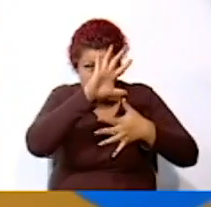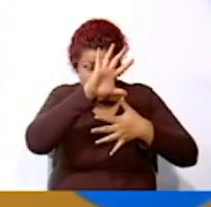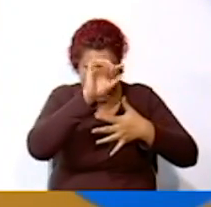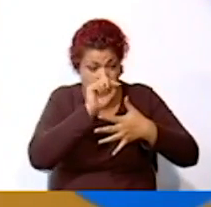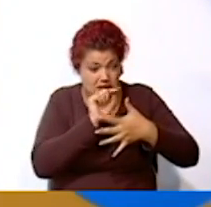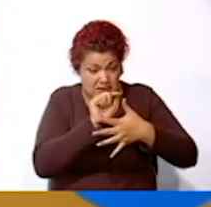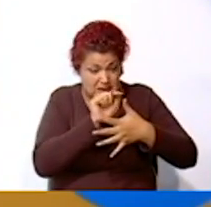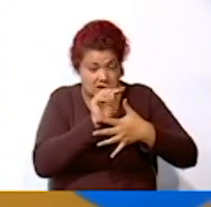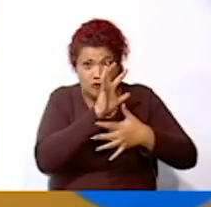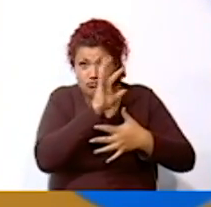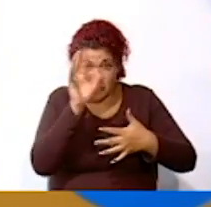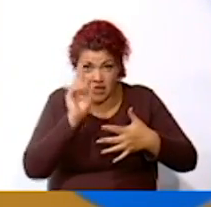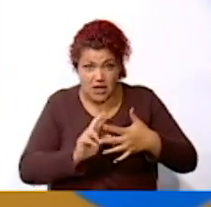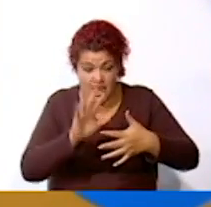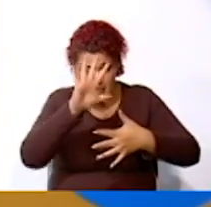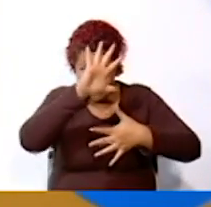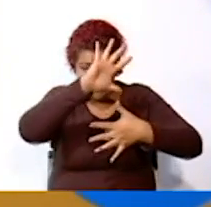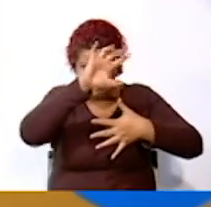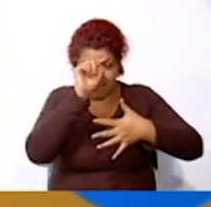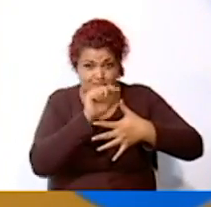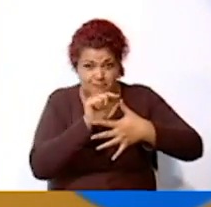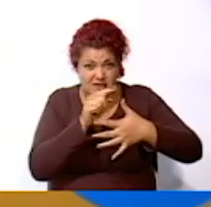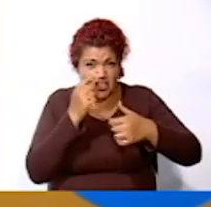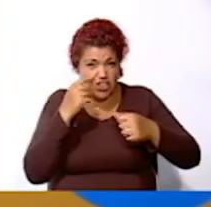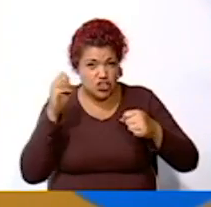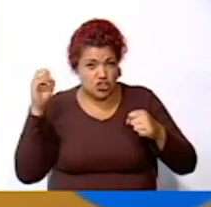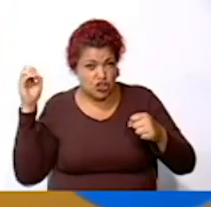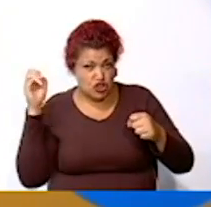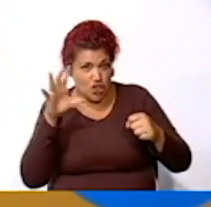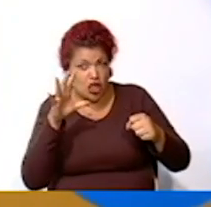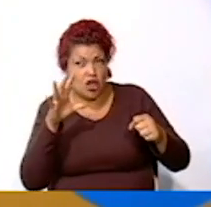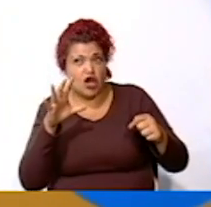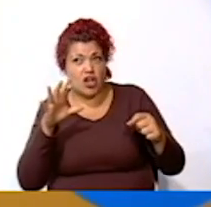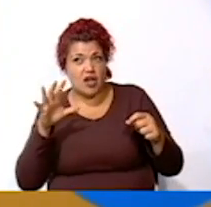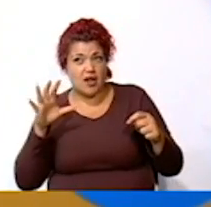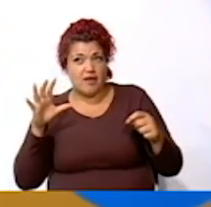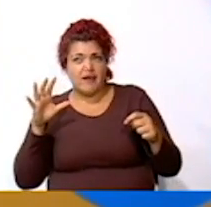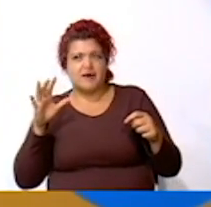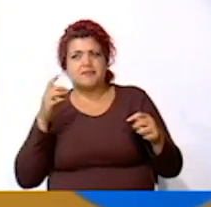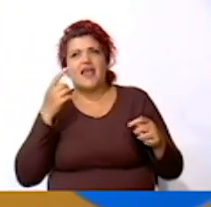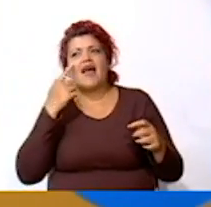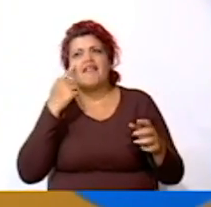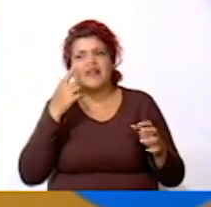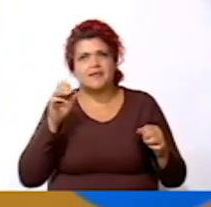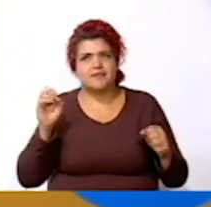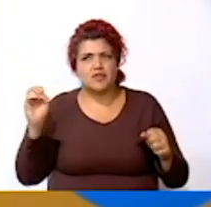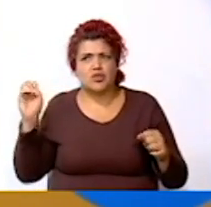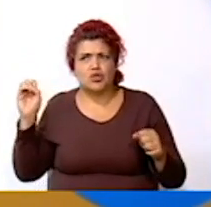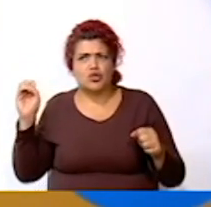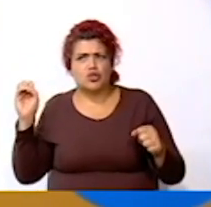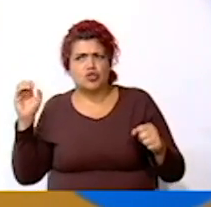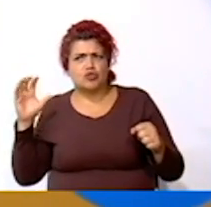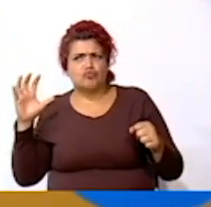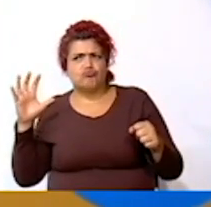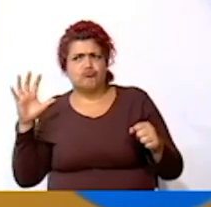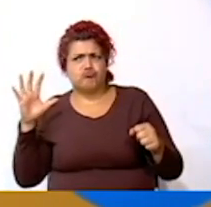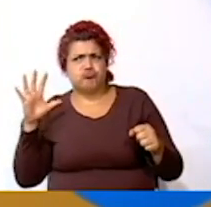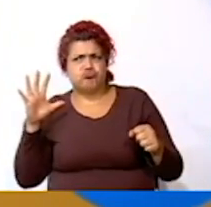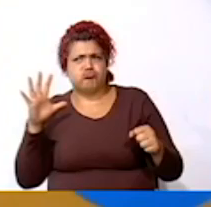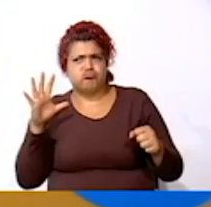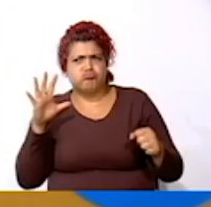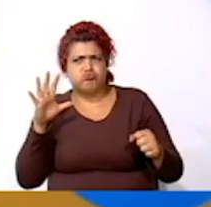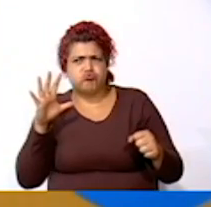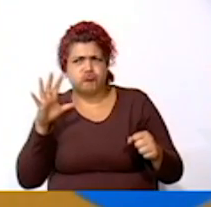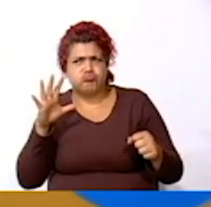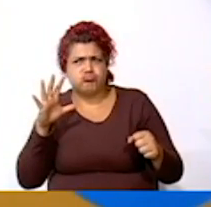Costa Rica está aquí Y el sol le pega Vamos a ver aquí Y el sol pega en